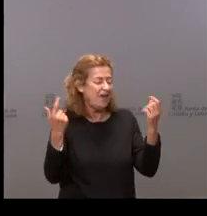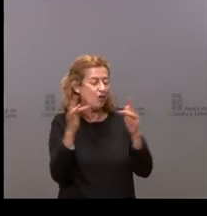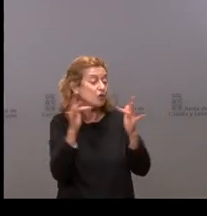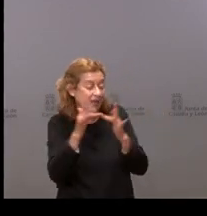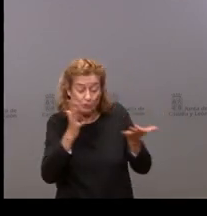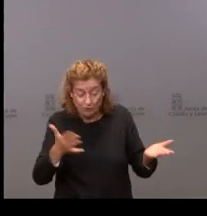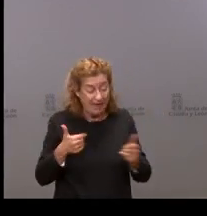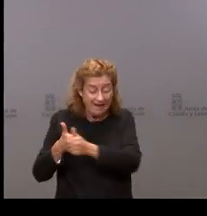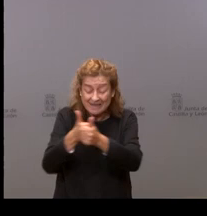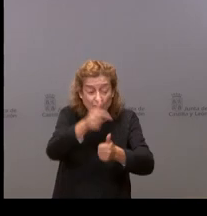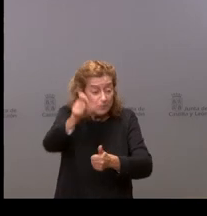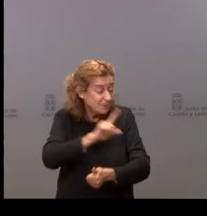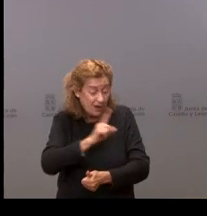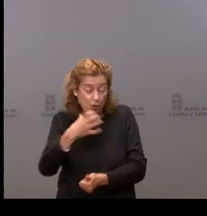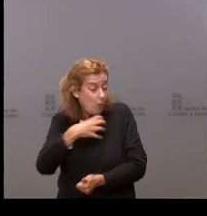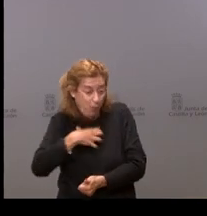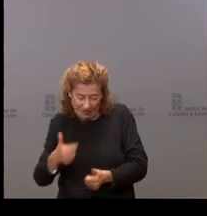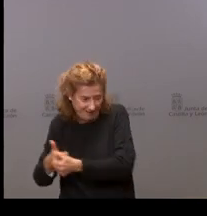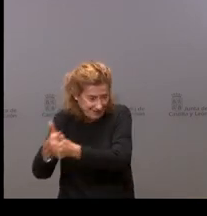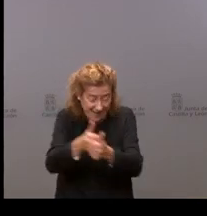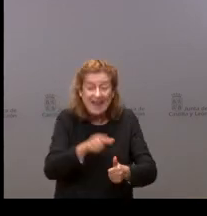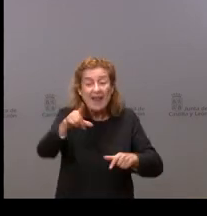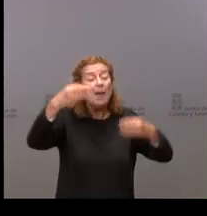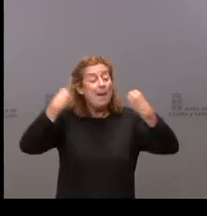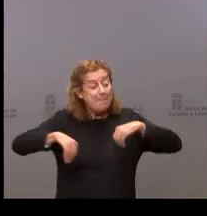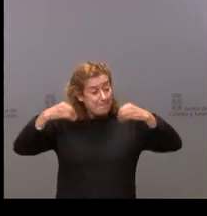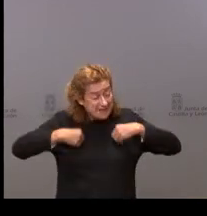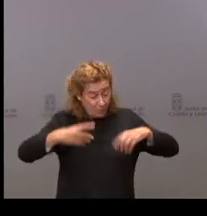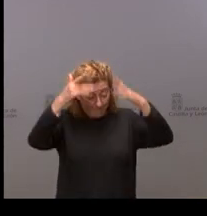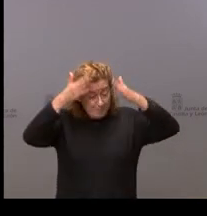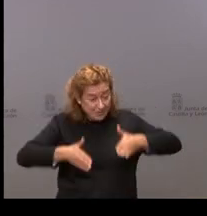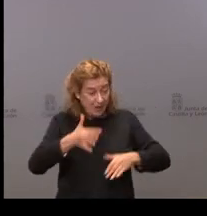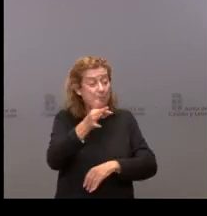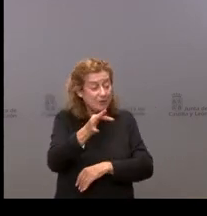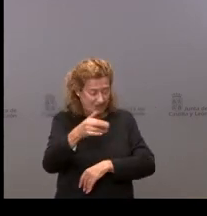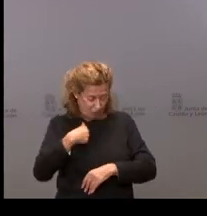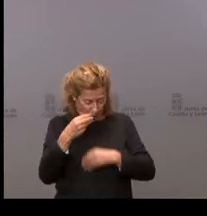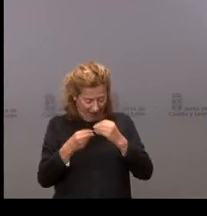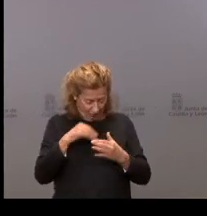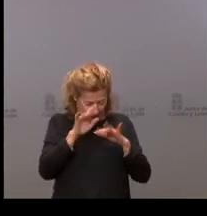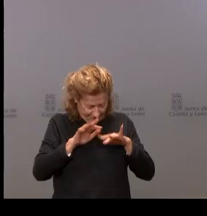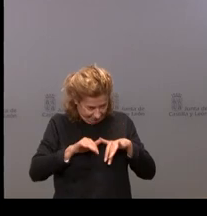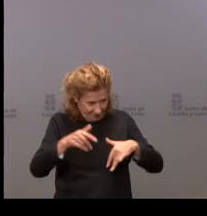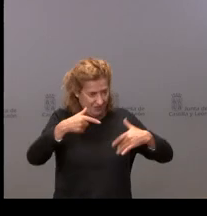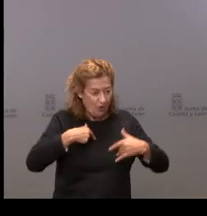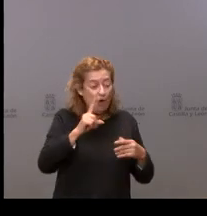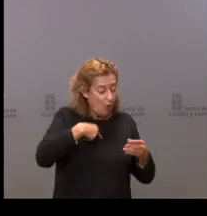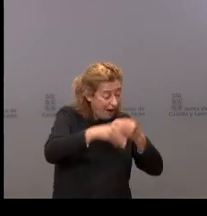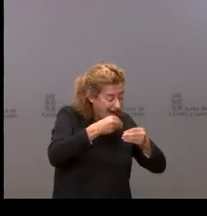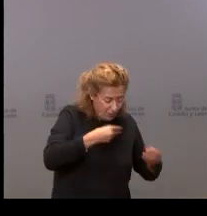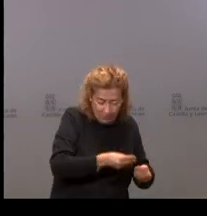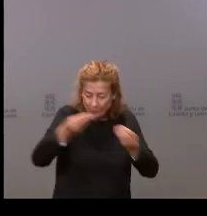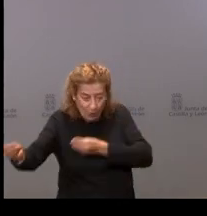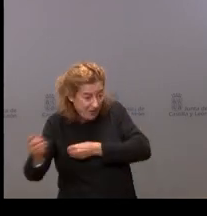pueden rastrear. Son ellos mismos los que elaboran ese listado y llaman. No pasan un listado a rastreadores. Se lo estoy